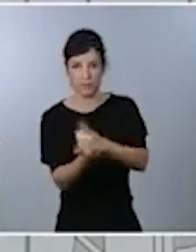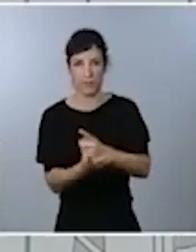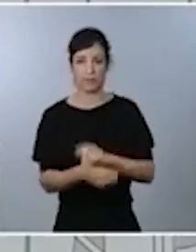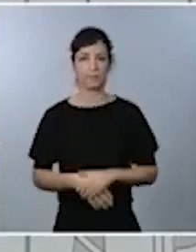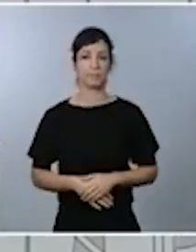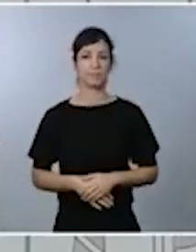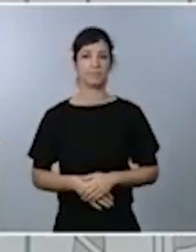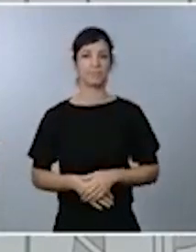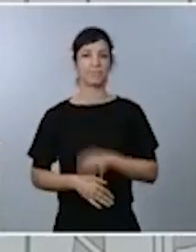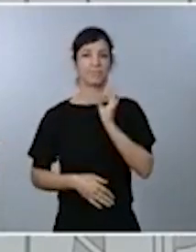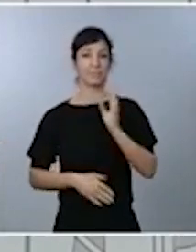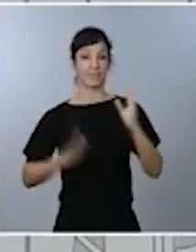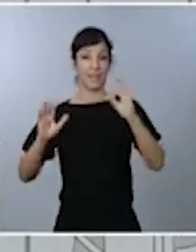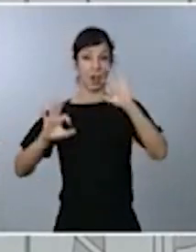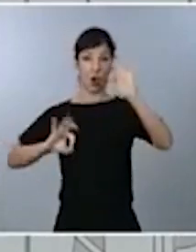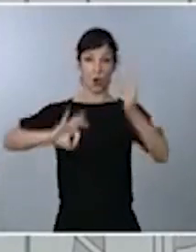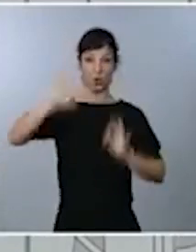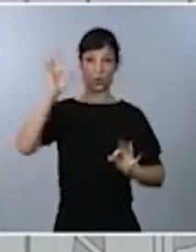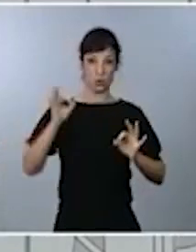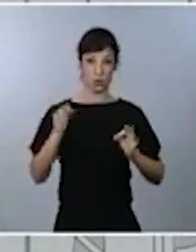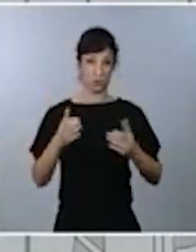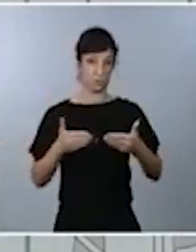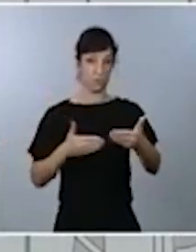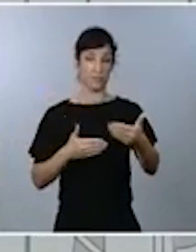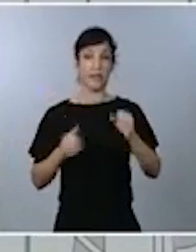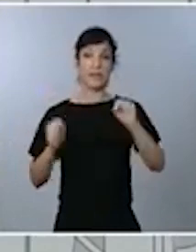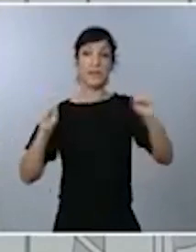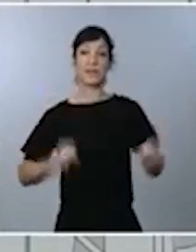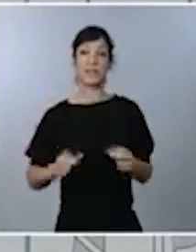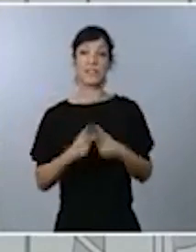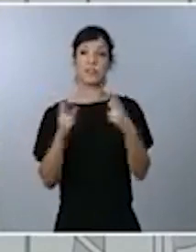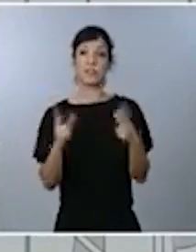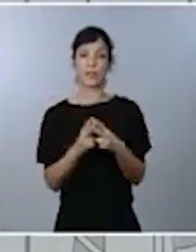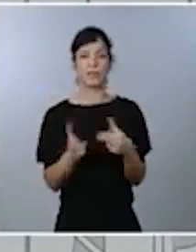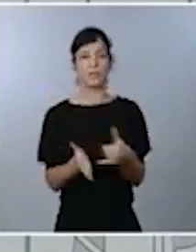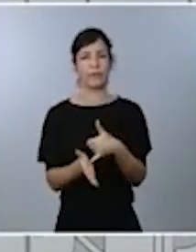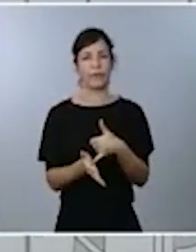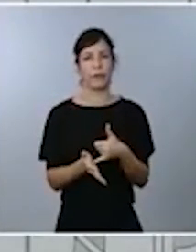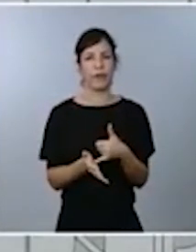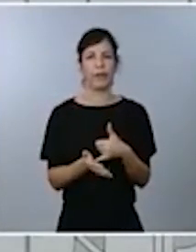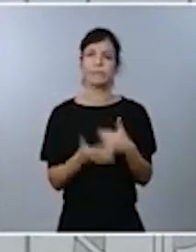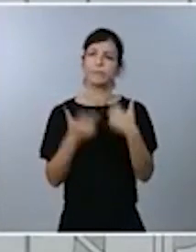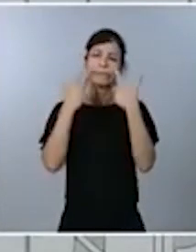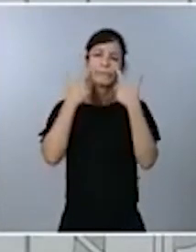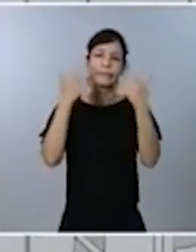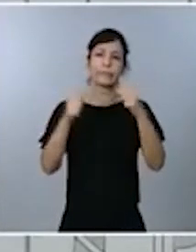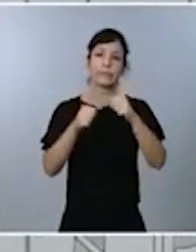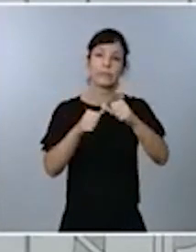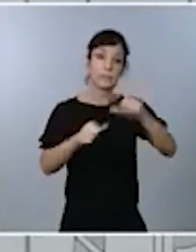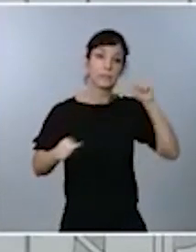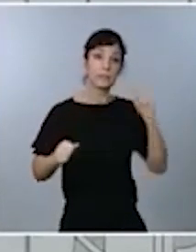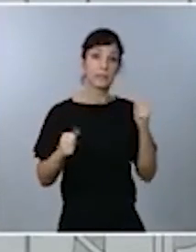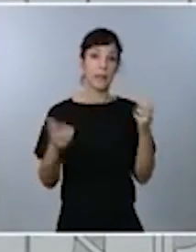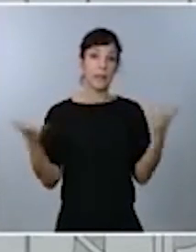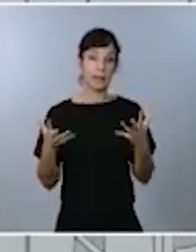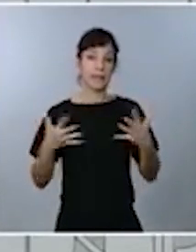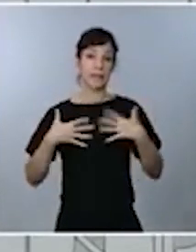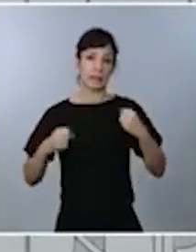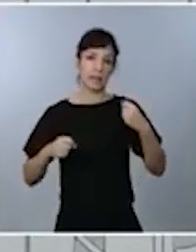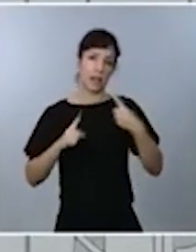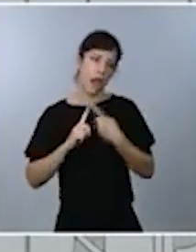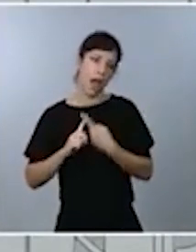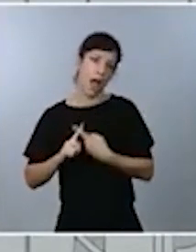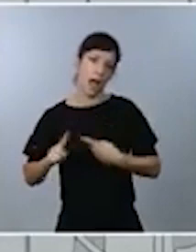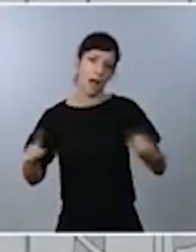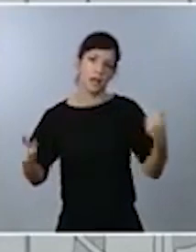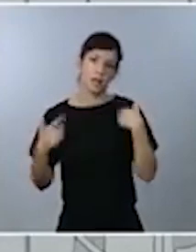defensas sociales están más bajas. Acusamos el cansancio de una emergencia sanitaria que dura ya demasiado. Pero